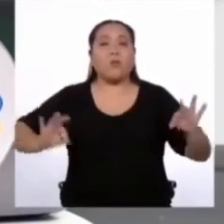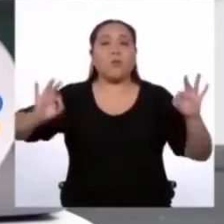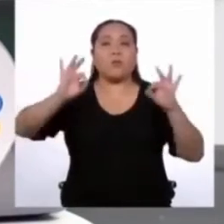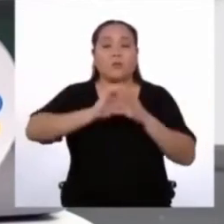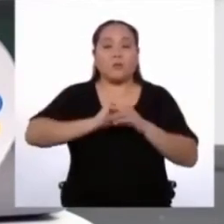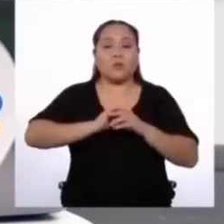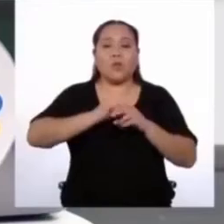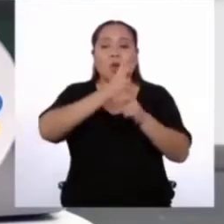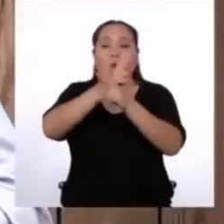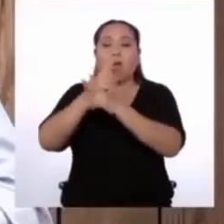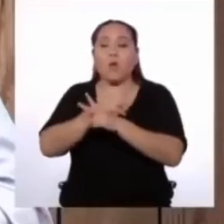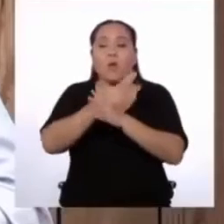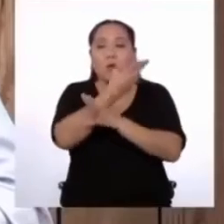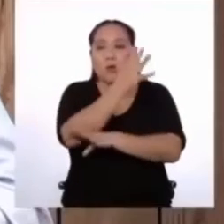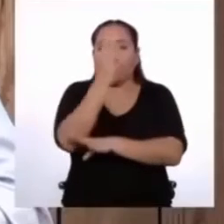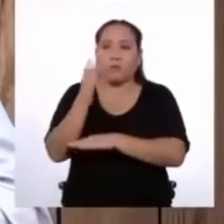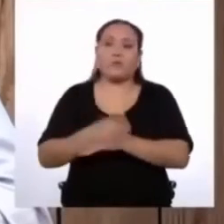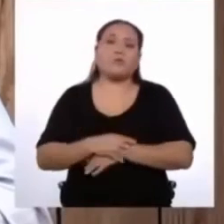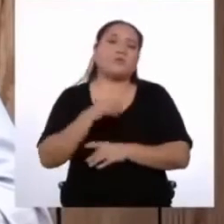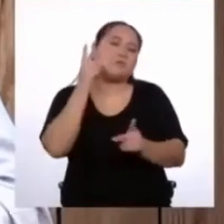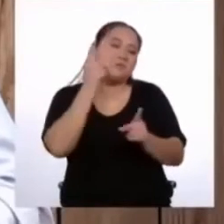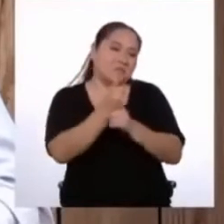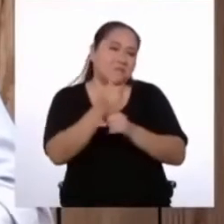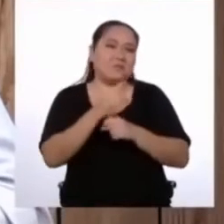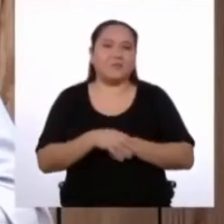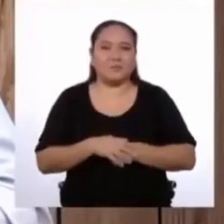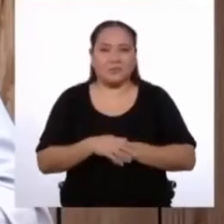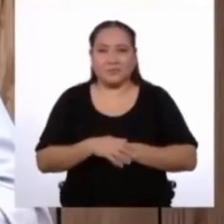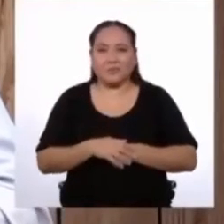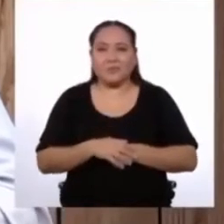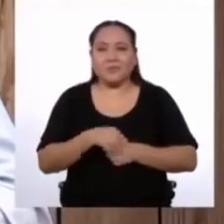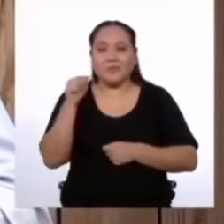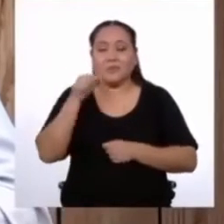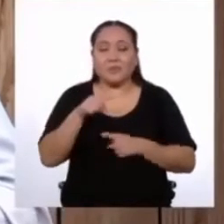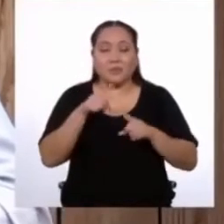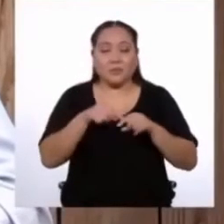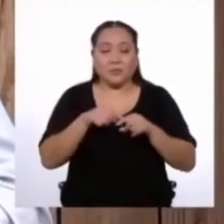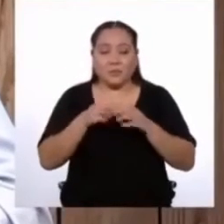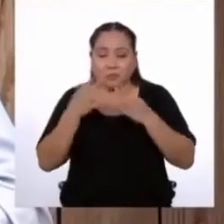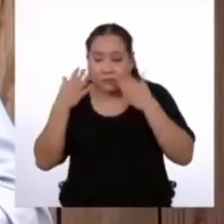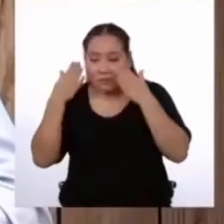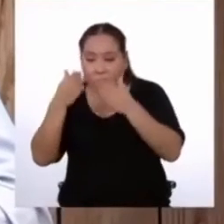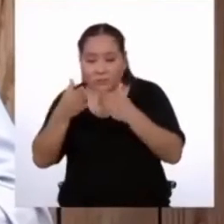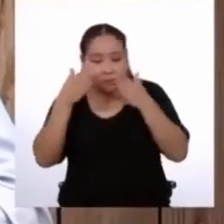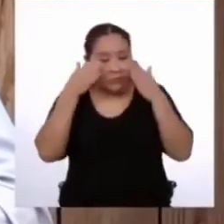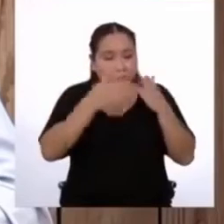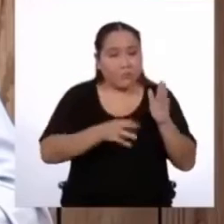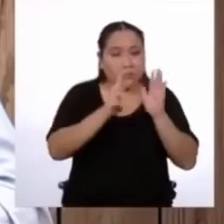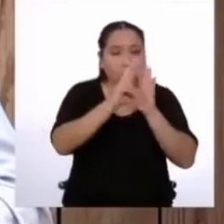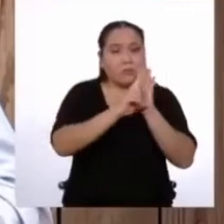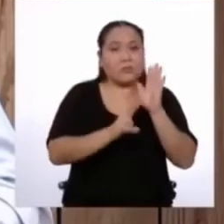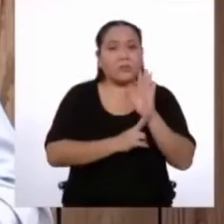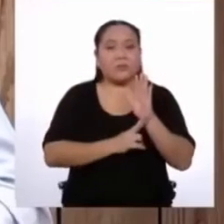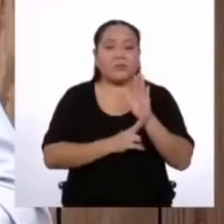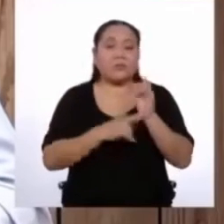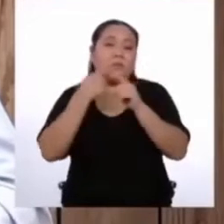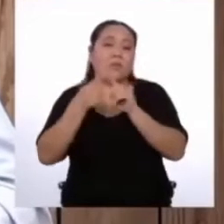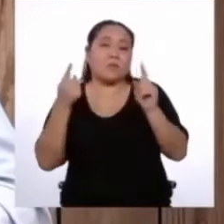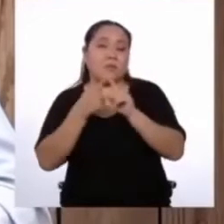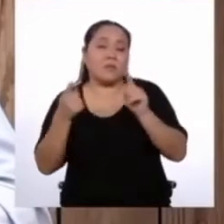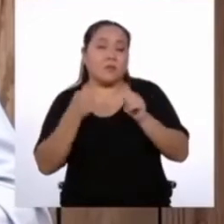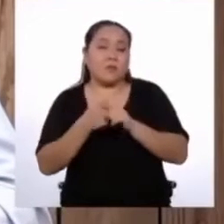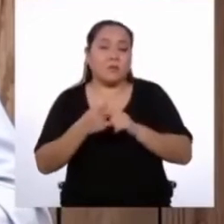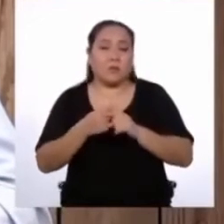con el cuidado de los bosques. ¡Exacto! Y dependiendo del enfoque del reglamento, los motivos serán diferentes.